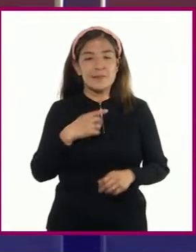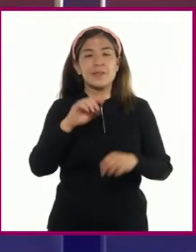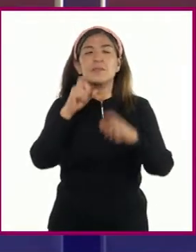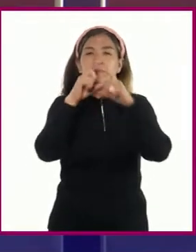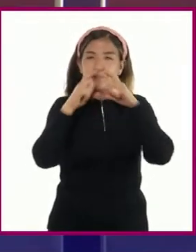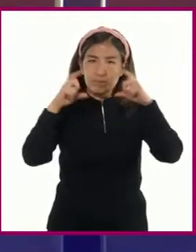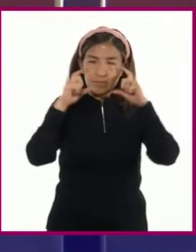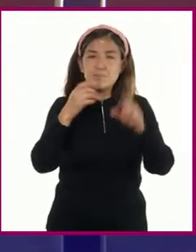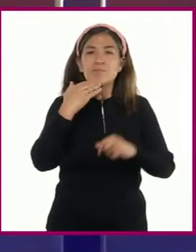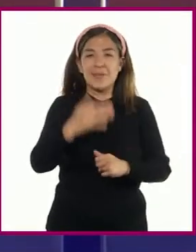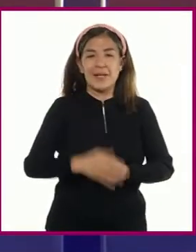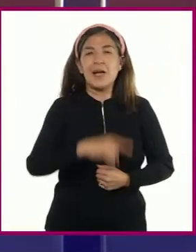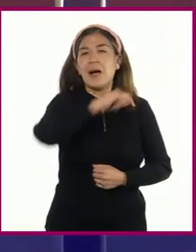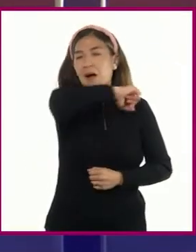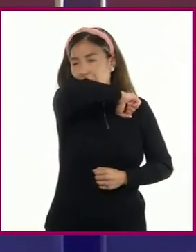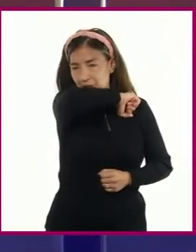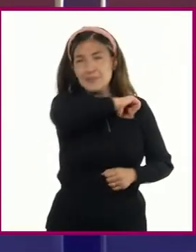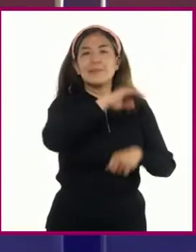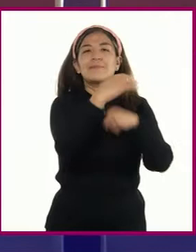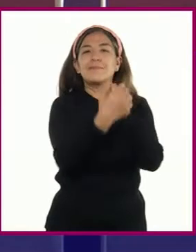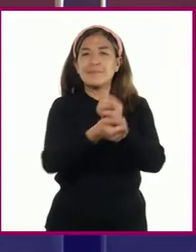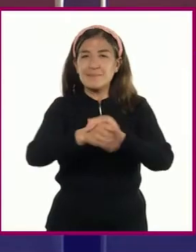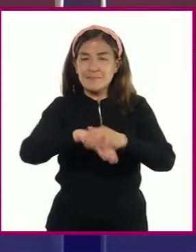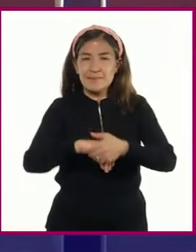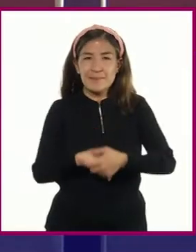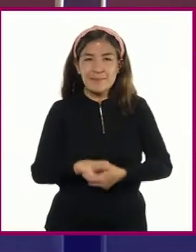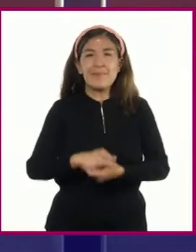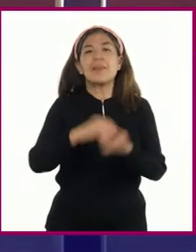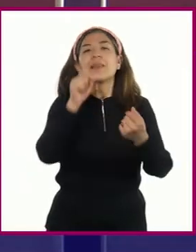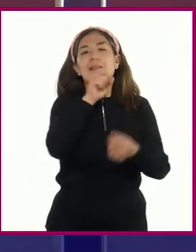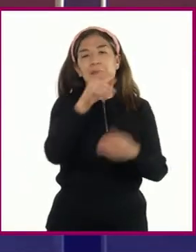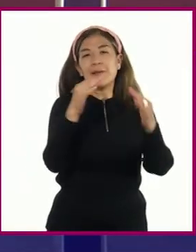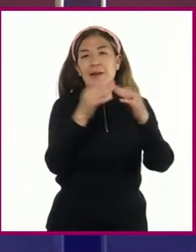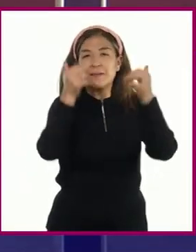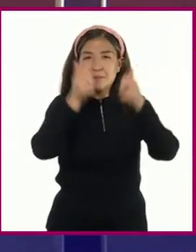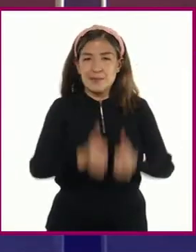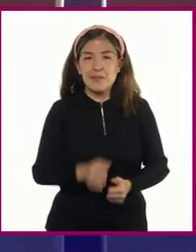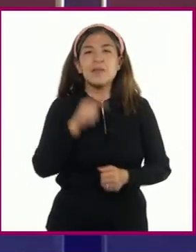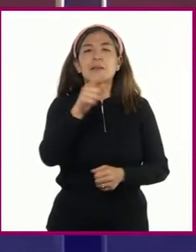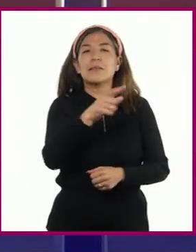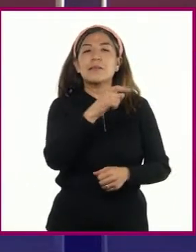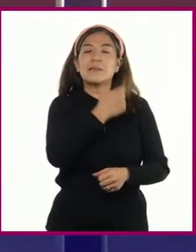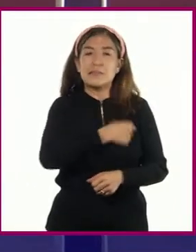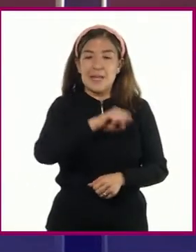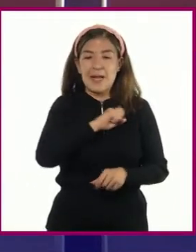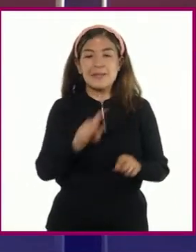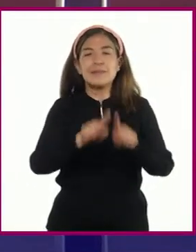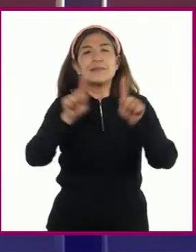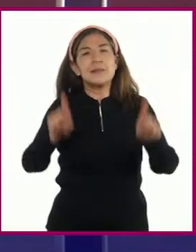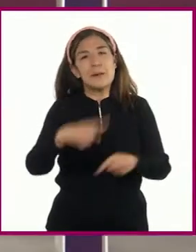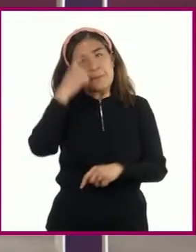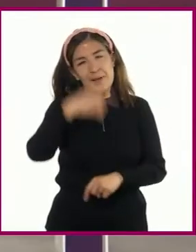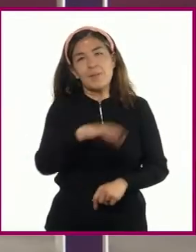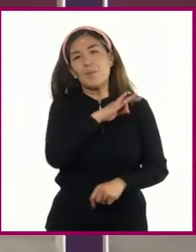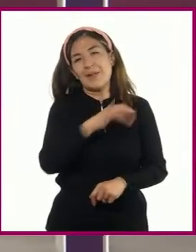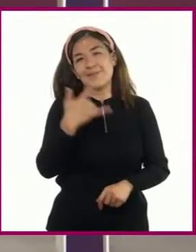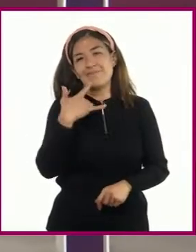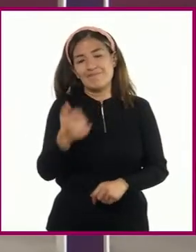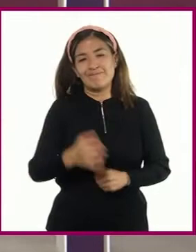manos, el estornudo de etiqueta, quedarse en casa y mantener la sana distancia son acciones básicas para lograrlo.